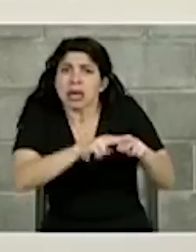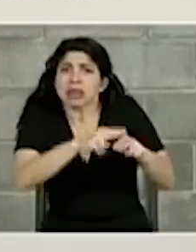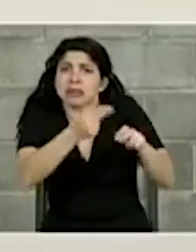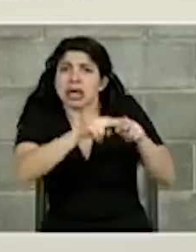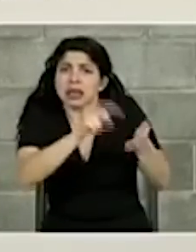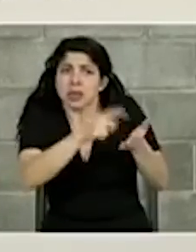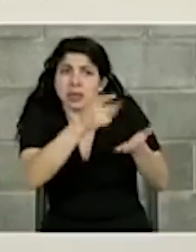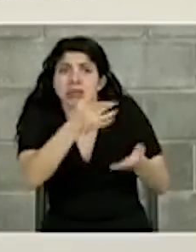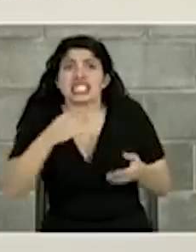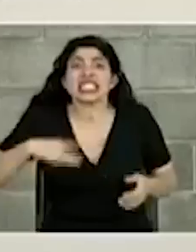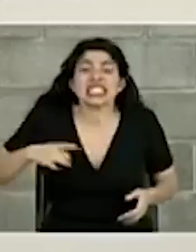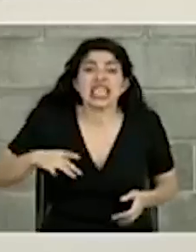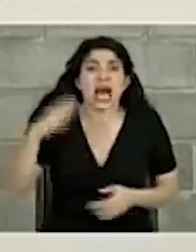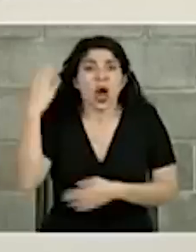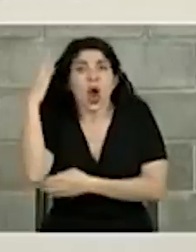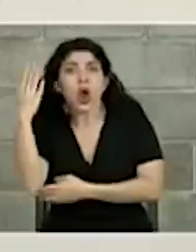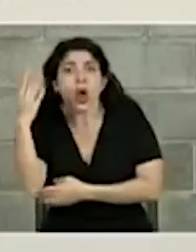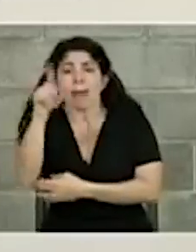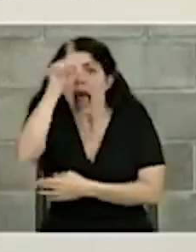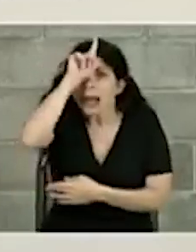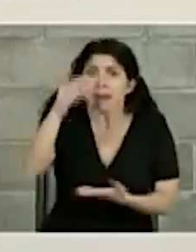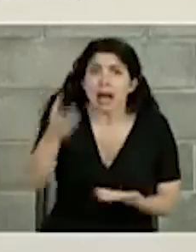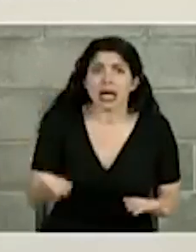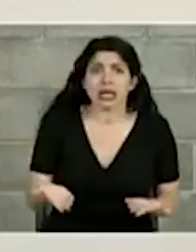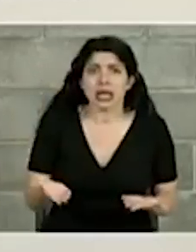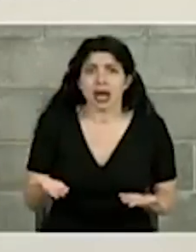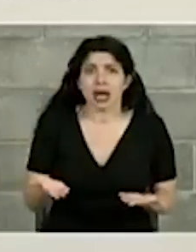Chile Colombia Alemania